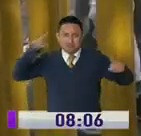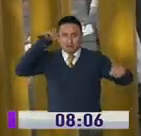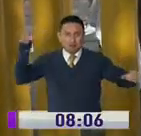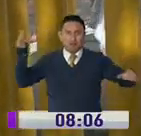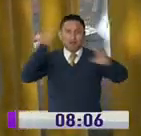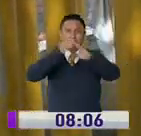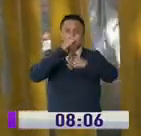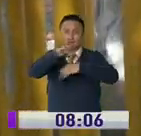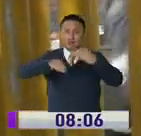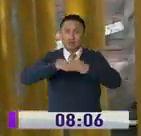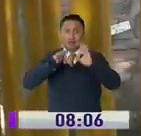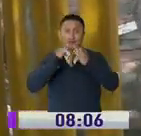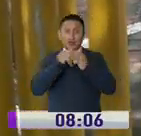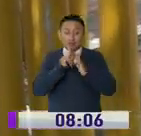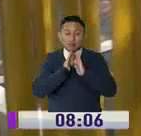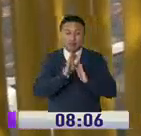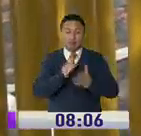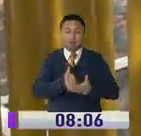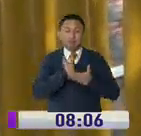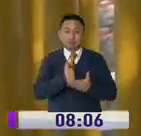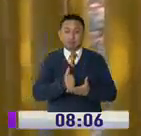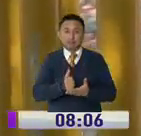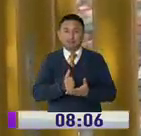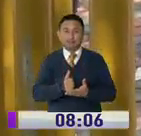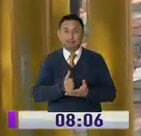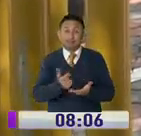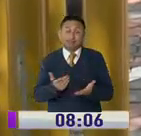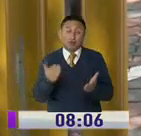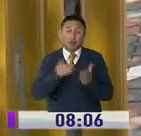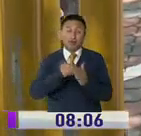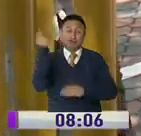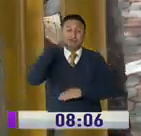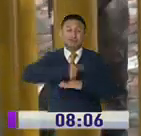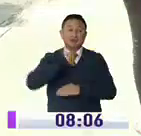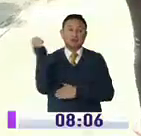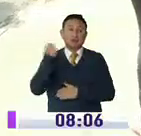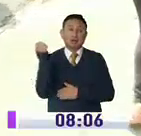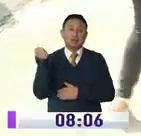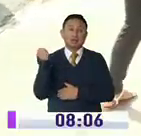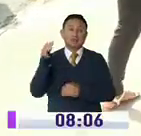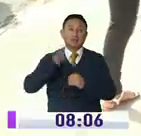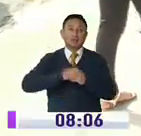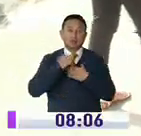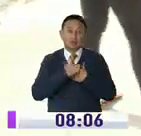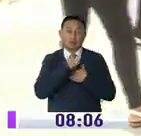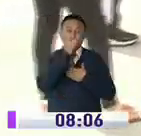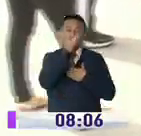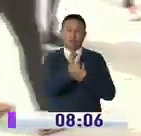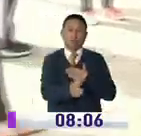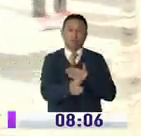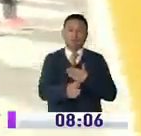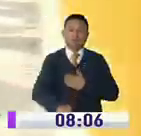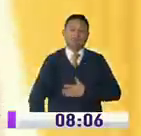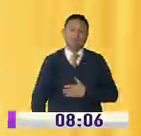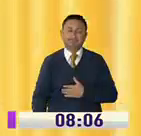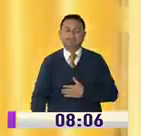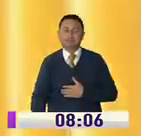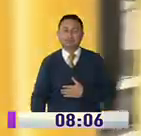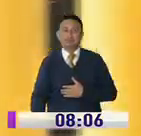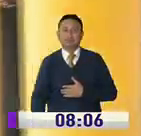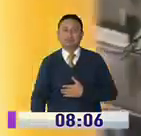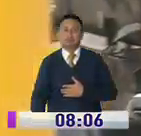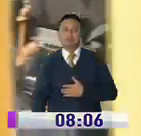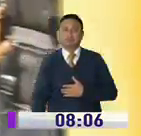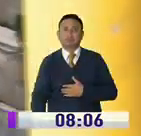bienestar de sus seres queridos, transcurre un día más del estado de emergencia por el COVID-19. En Guido informó